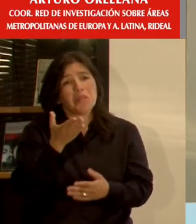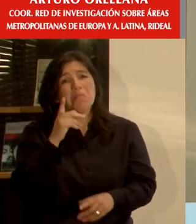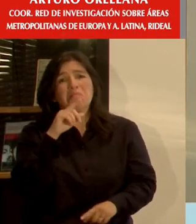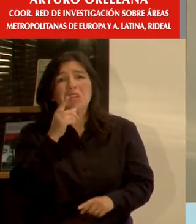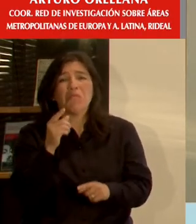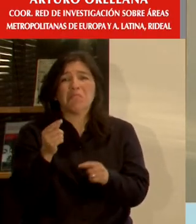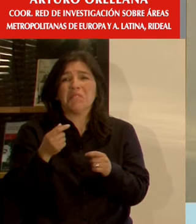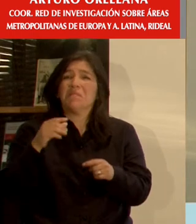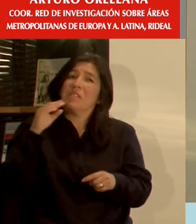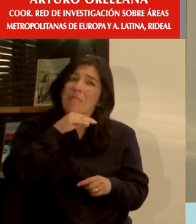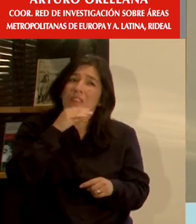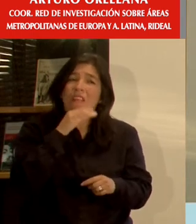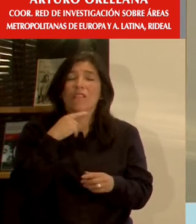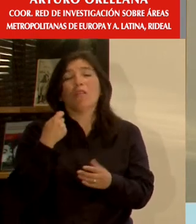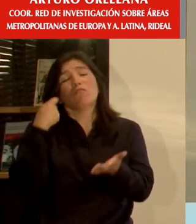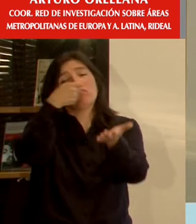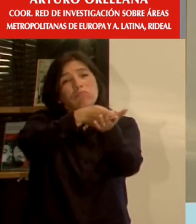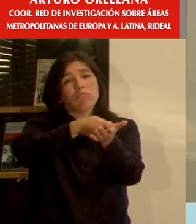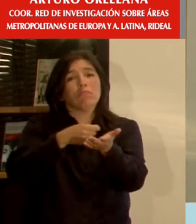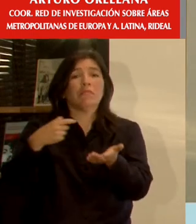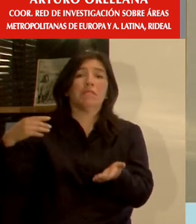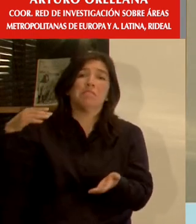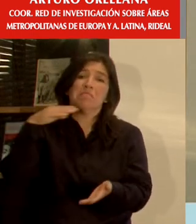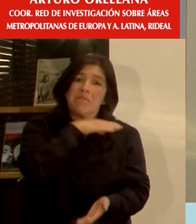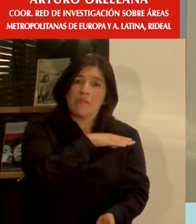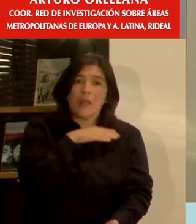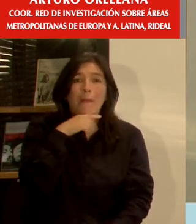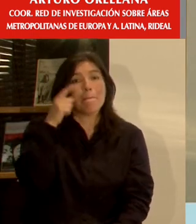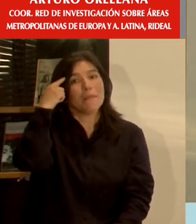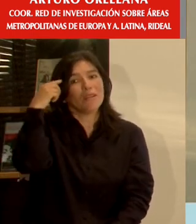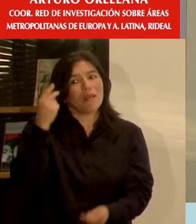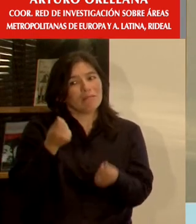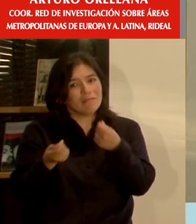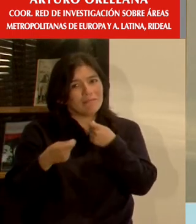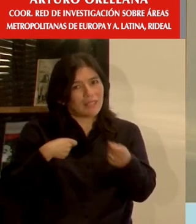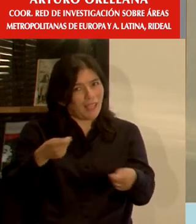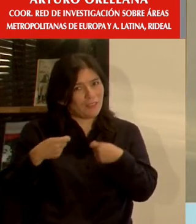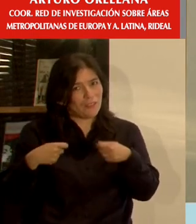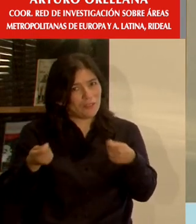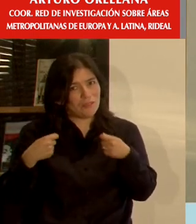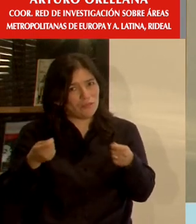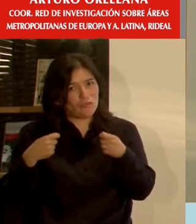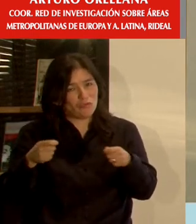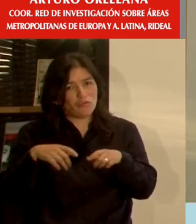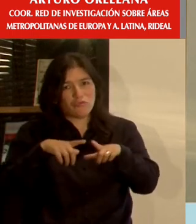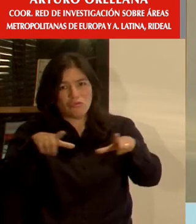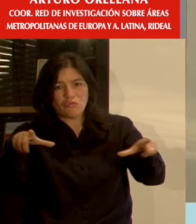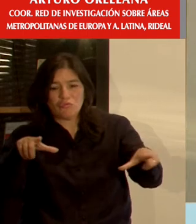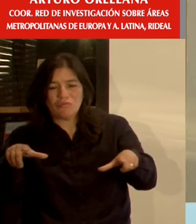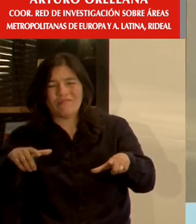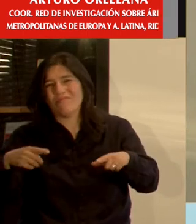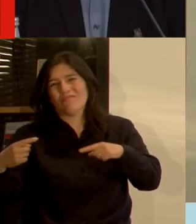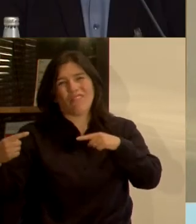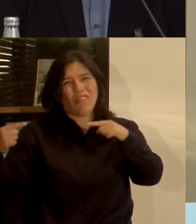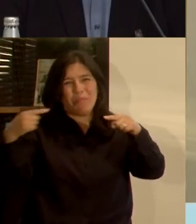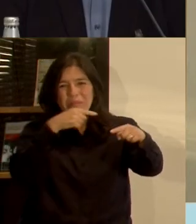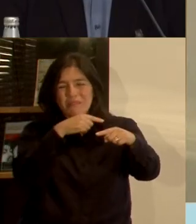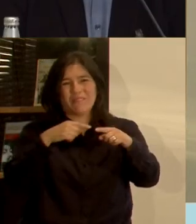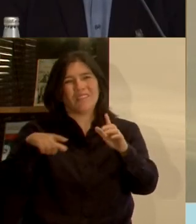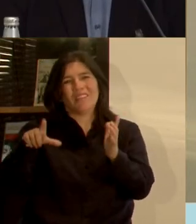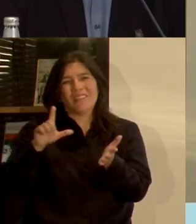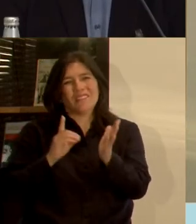burocracia, financiamiento más despedido. Pero estamos también pagando los costos. Visión sectorializada, desacople con el desarrollo local,